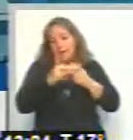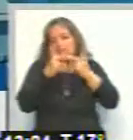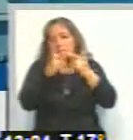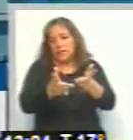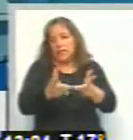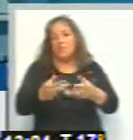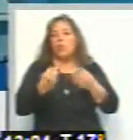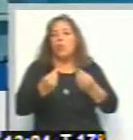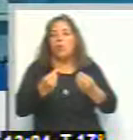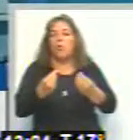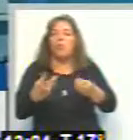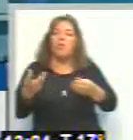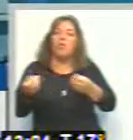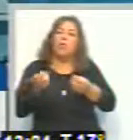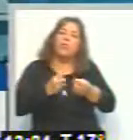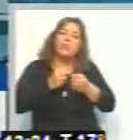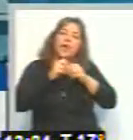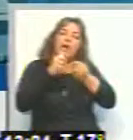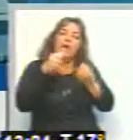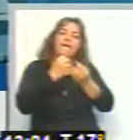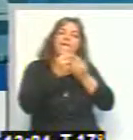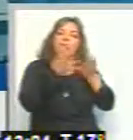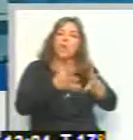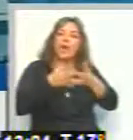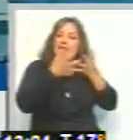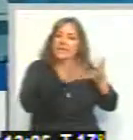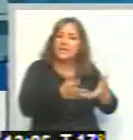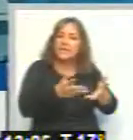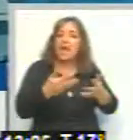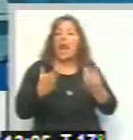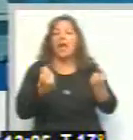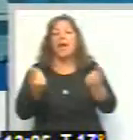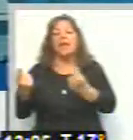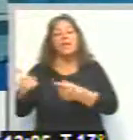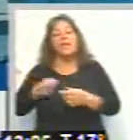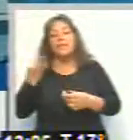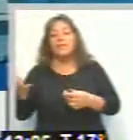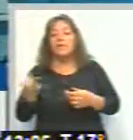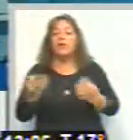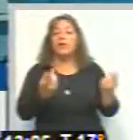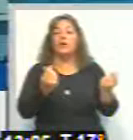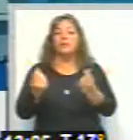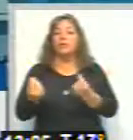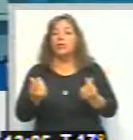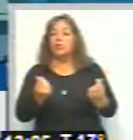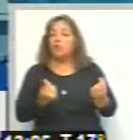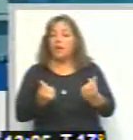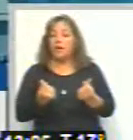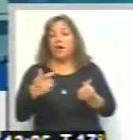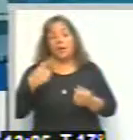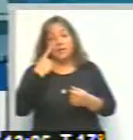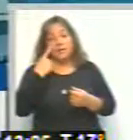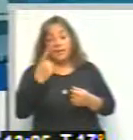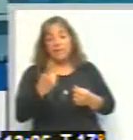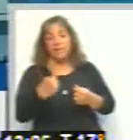Cómo va incidiendo entonces la calidad de vida que tenemos todos con la situación socioeconómica que se vive, insistimos, en el